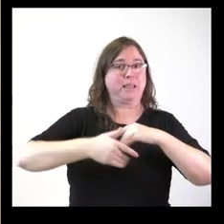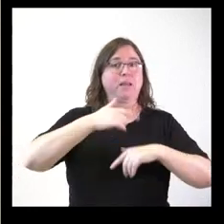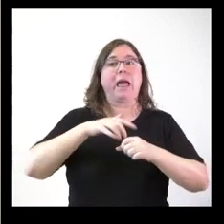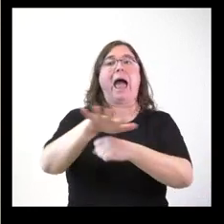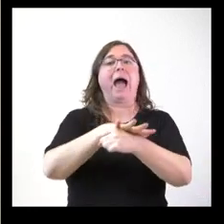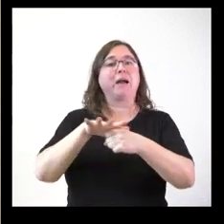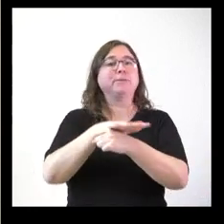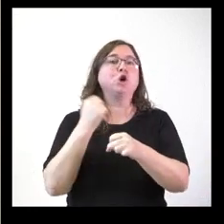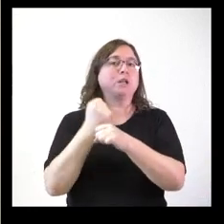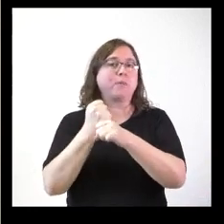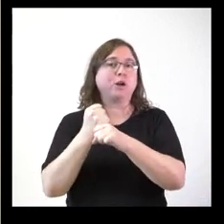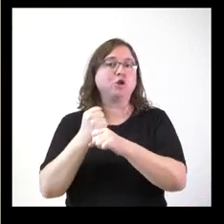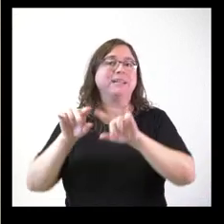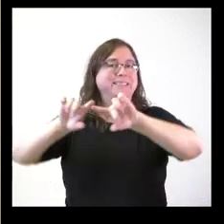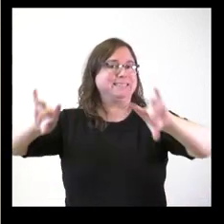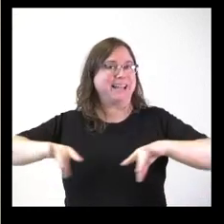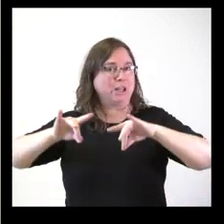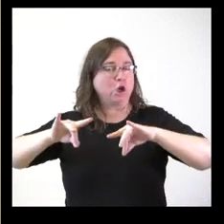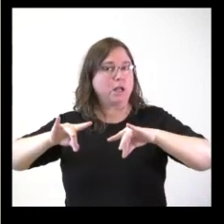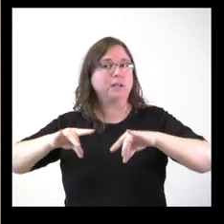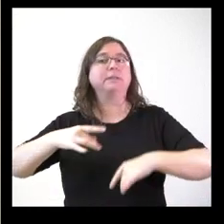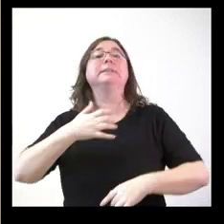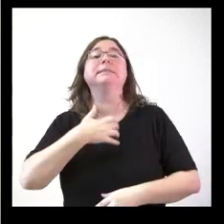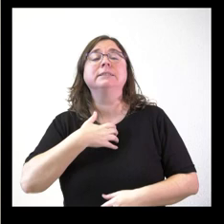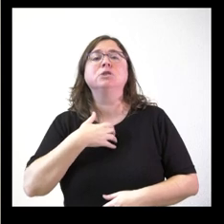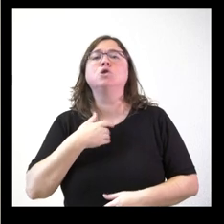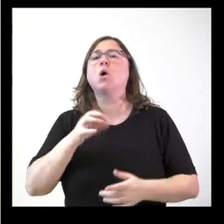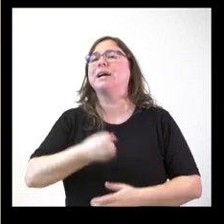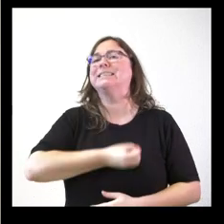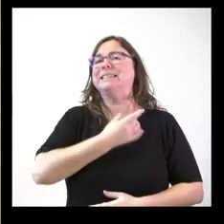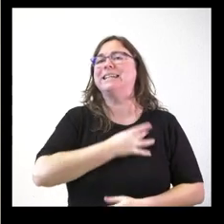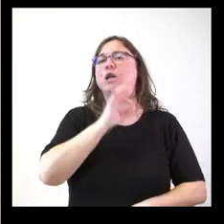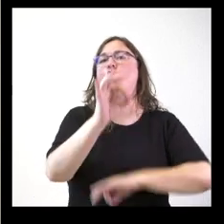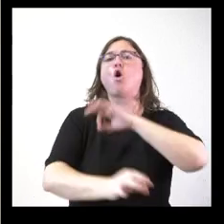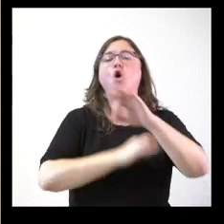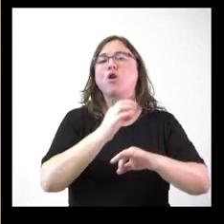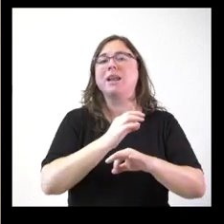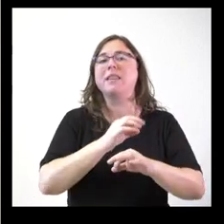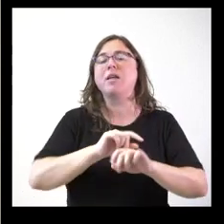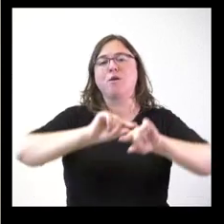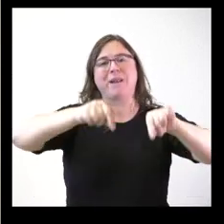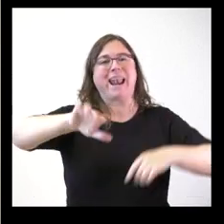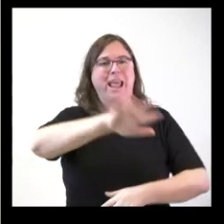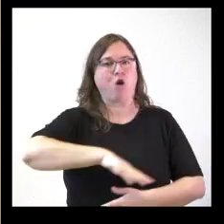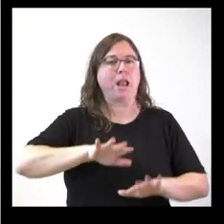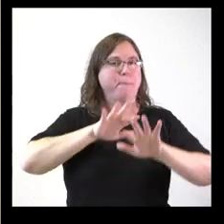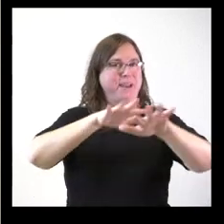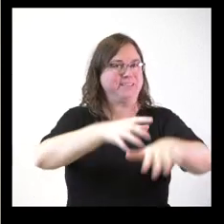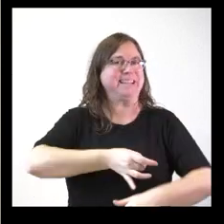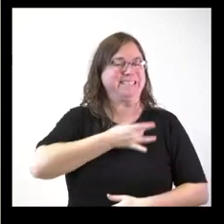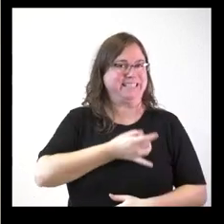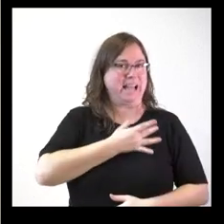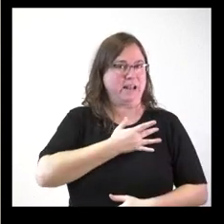ámbito de trabajo, que es territorial, los sindicatos han organizado una manifestación a nivel regional porque según comisiones